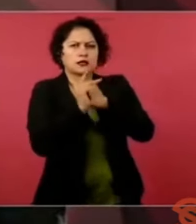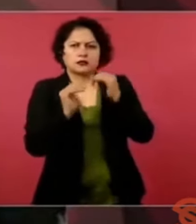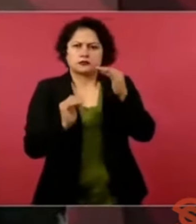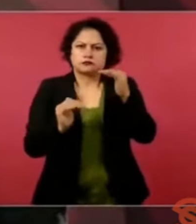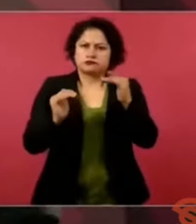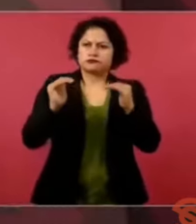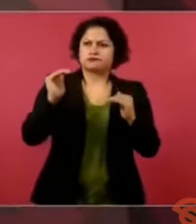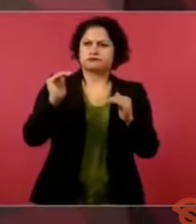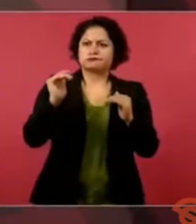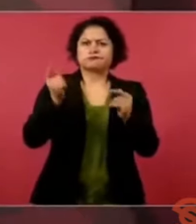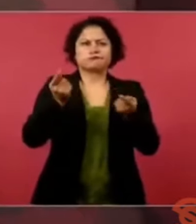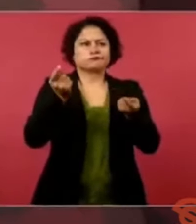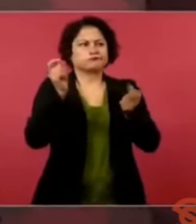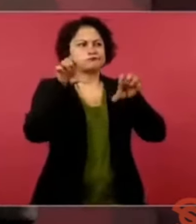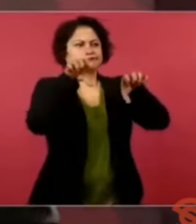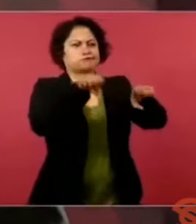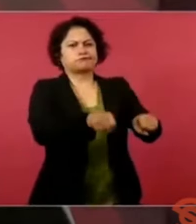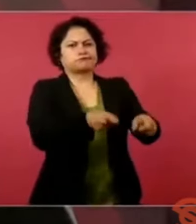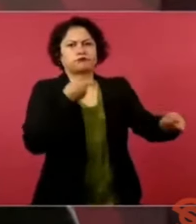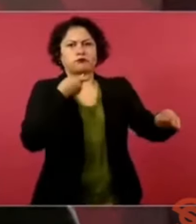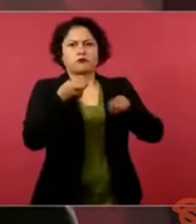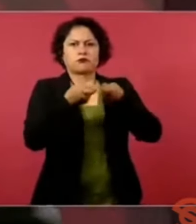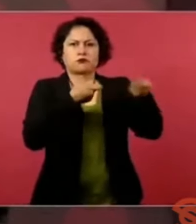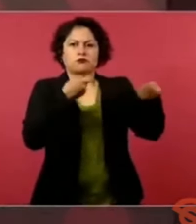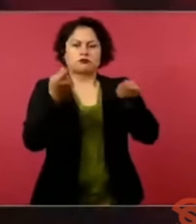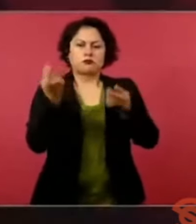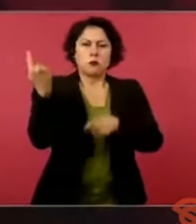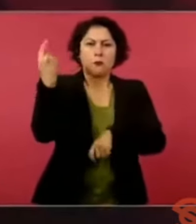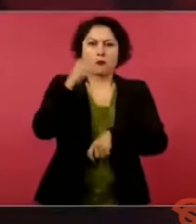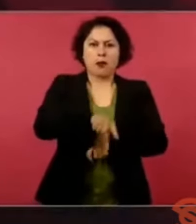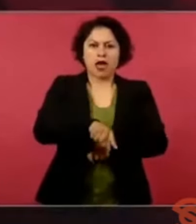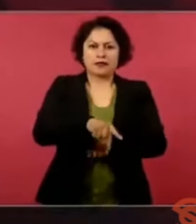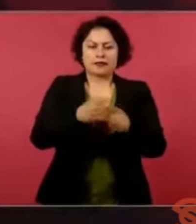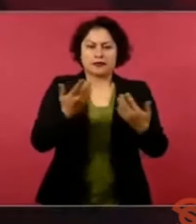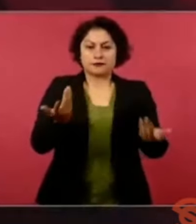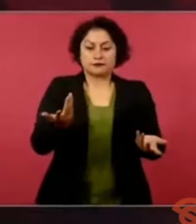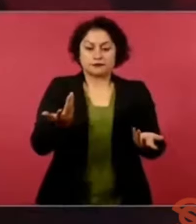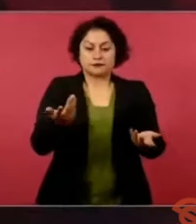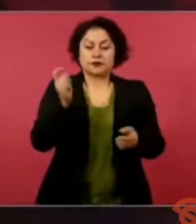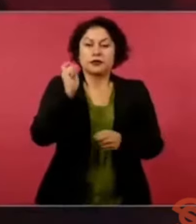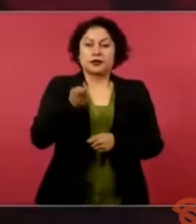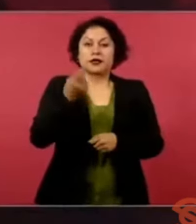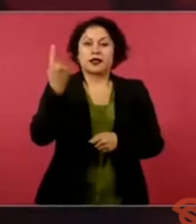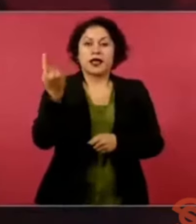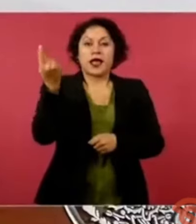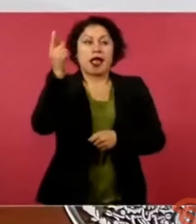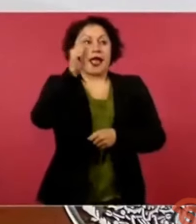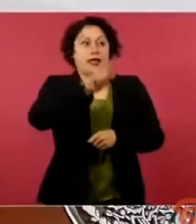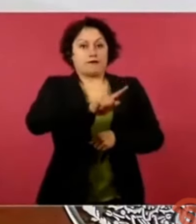Se impone, y el que se impone, ni modo que va a reconocer